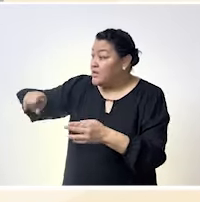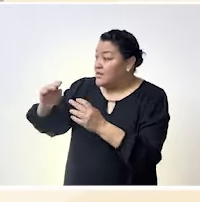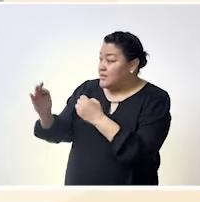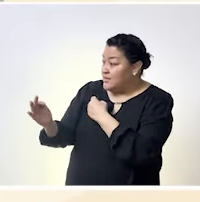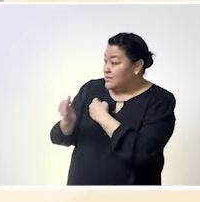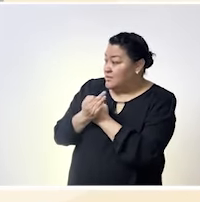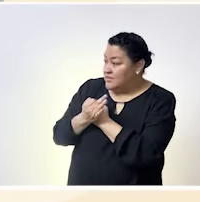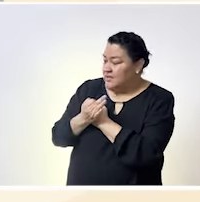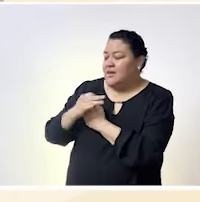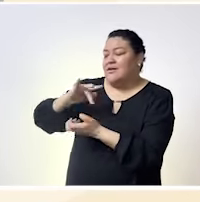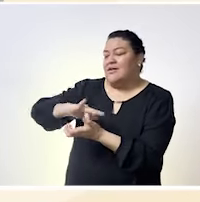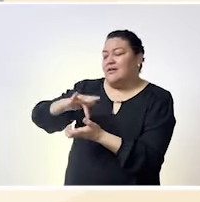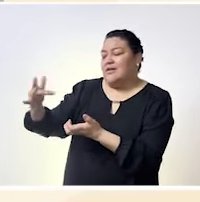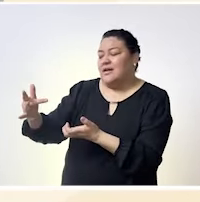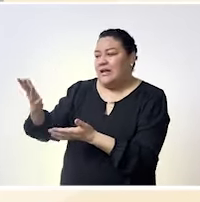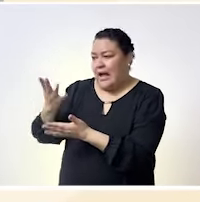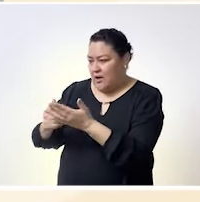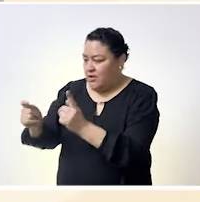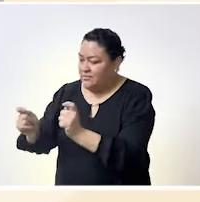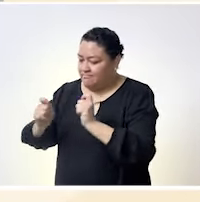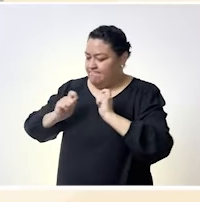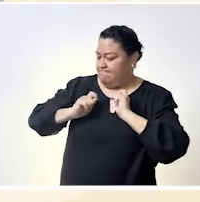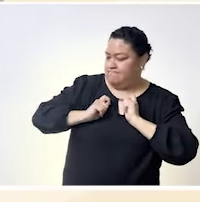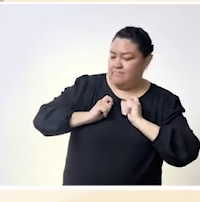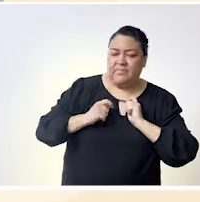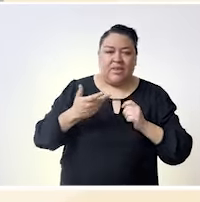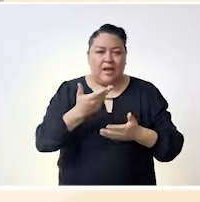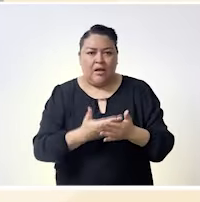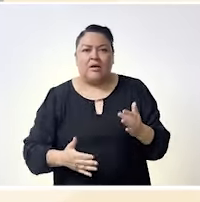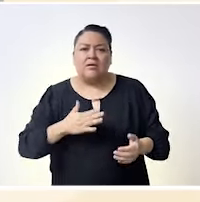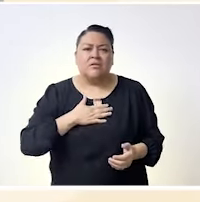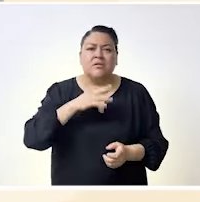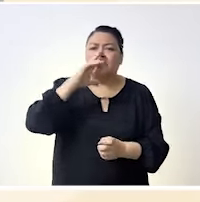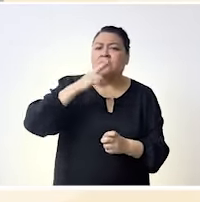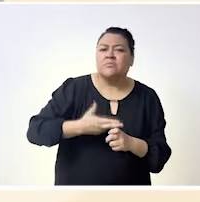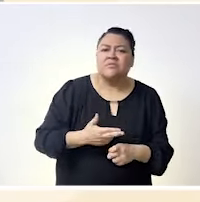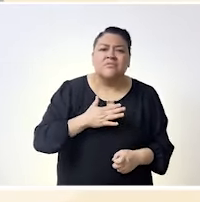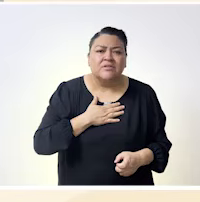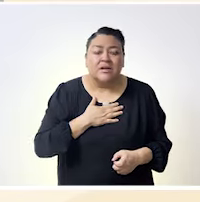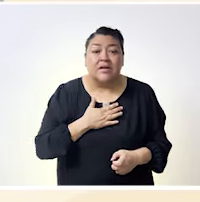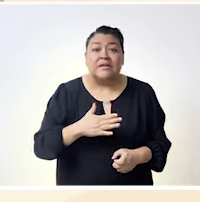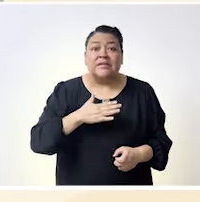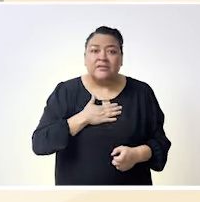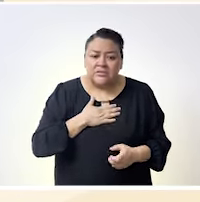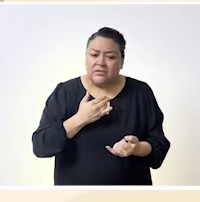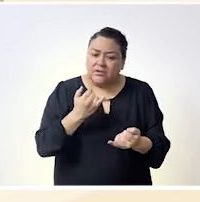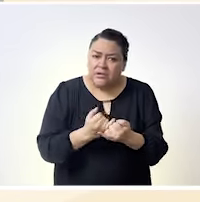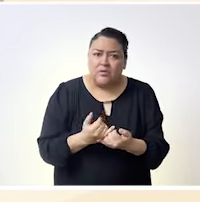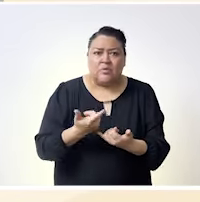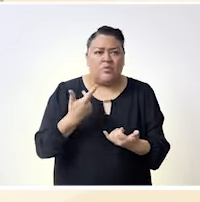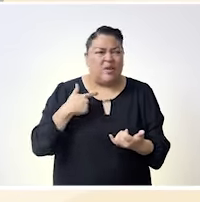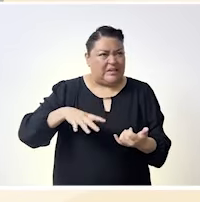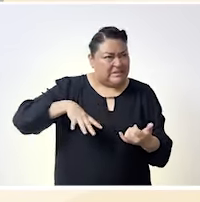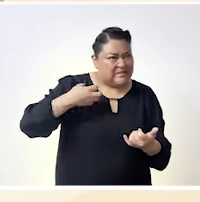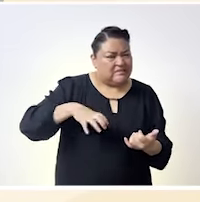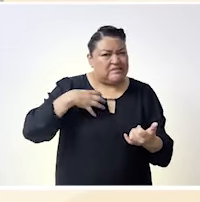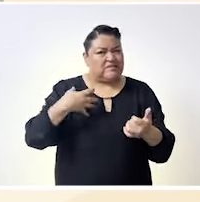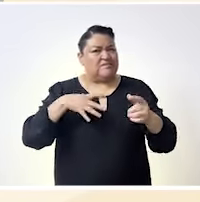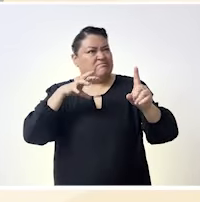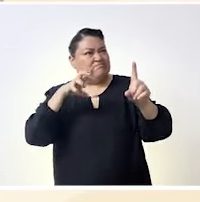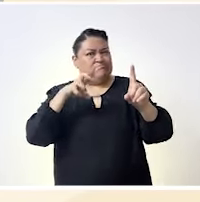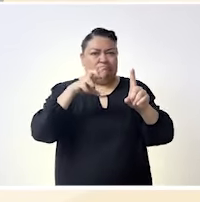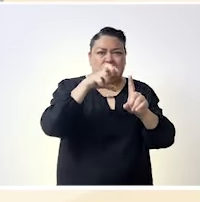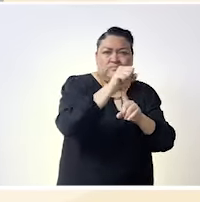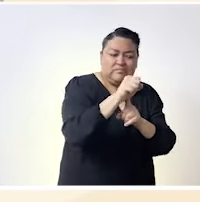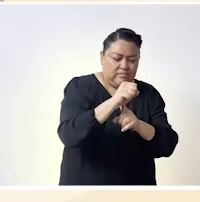dieron la vida por nosotras y ahora nos toca a nosotras ¿no? pero nos toca a nosotras en el sentido de no necesariamente tienes que llegar